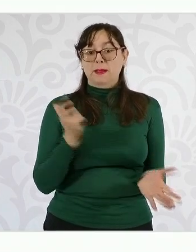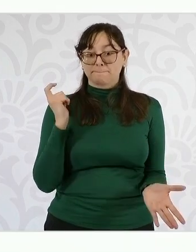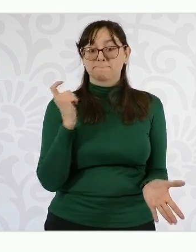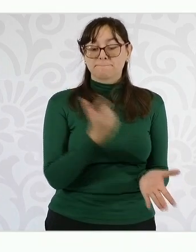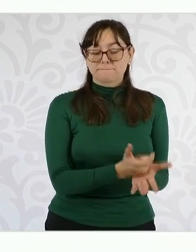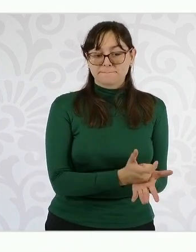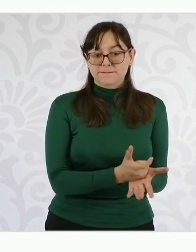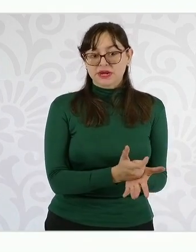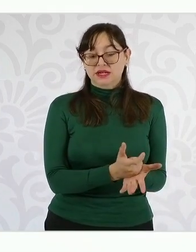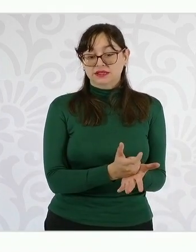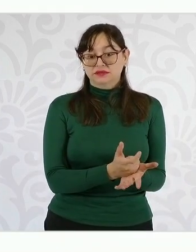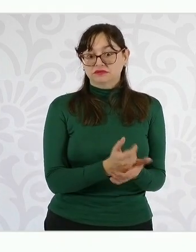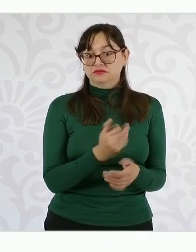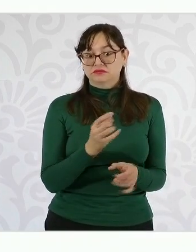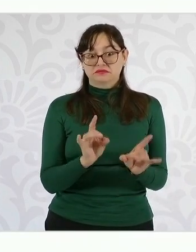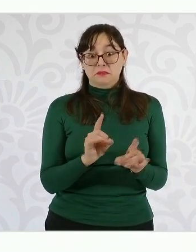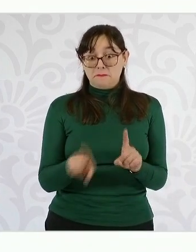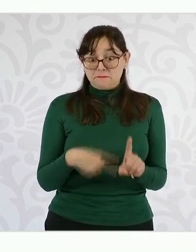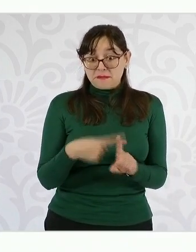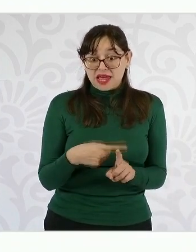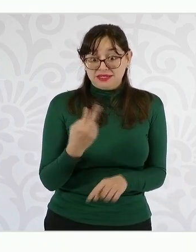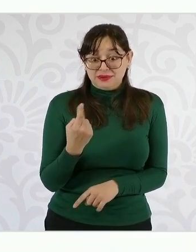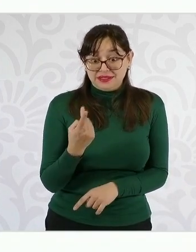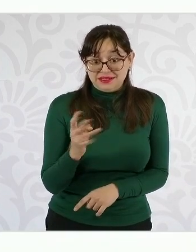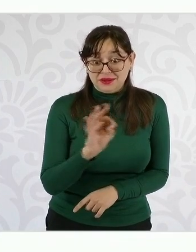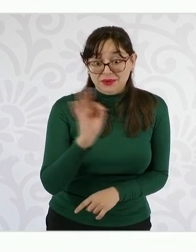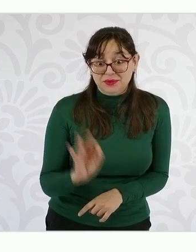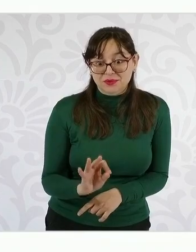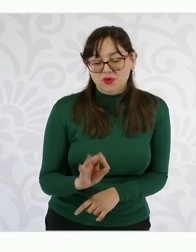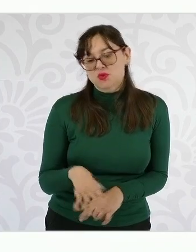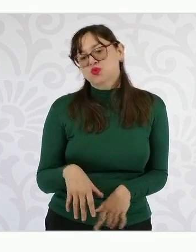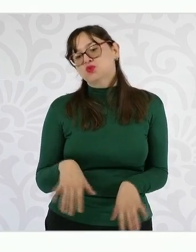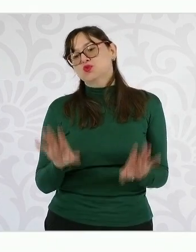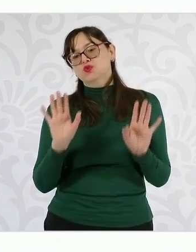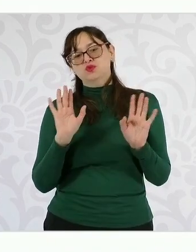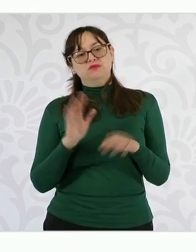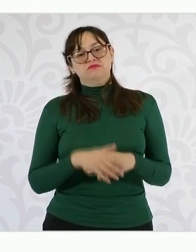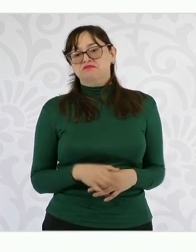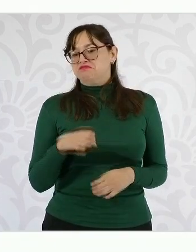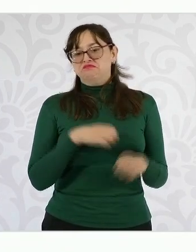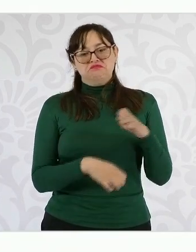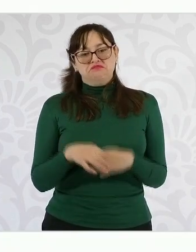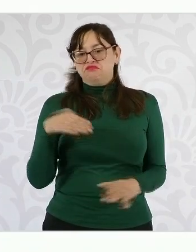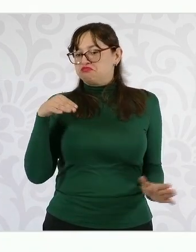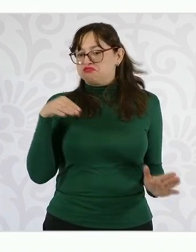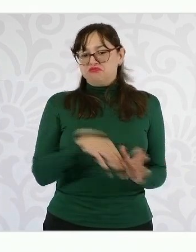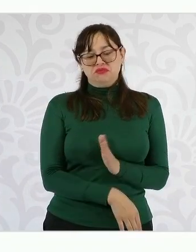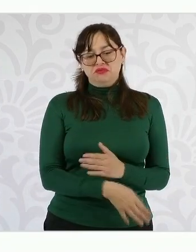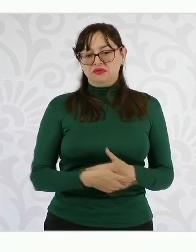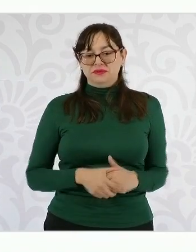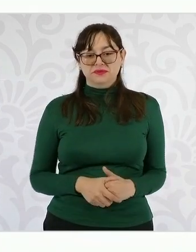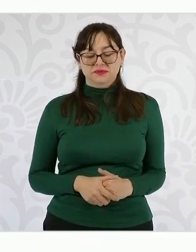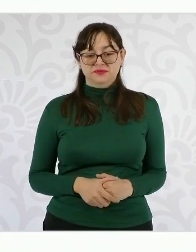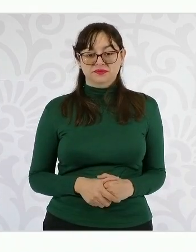De repente le pones 25. Entonces, el impacto sobre las empresas es enorme. Más o